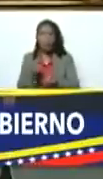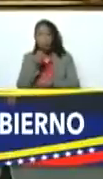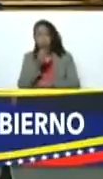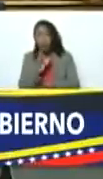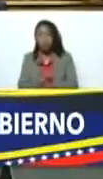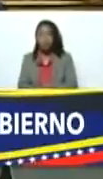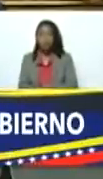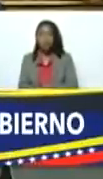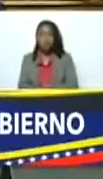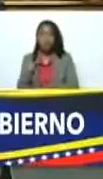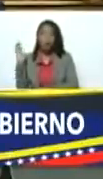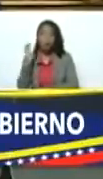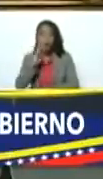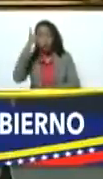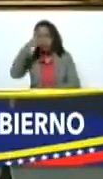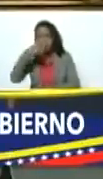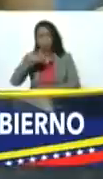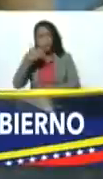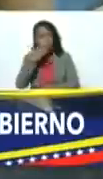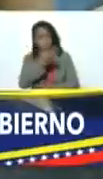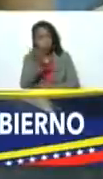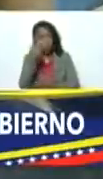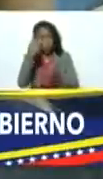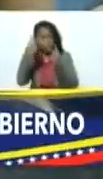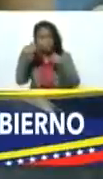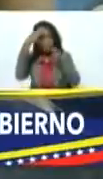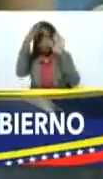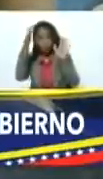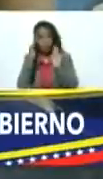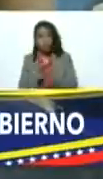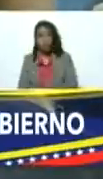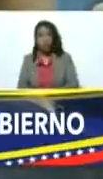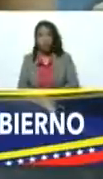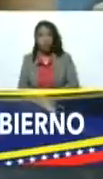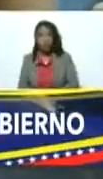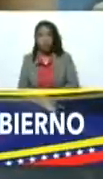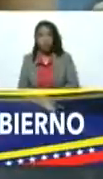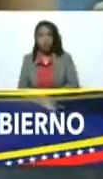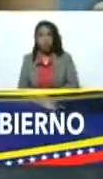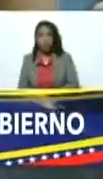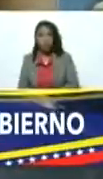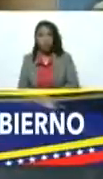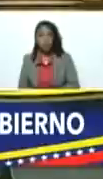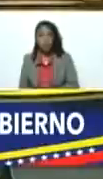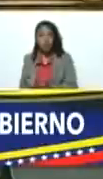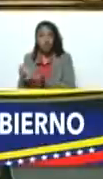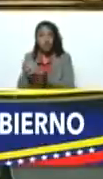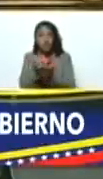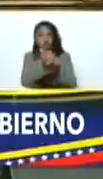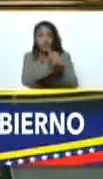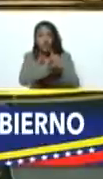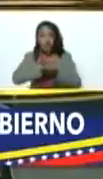viniendo para lo serio pues fíjense ustedes con lo que recaudamos